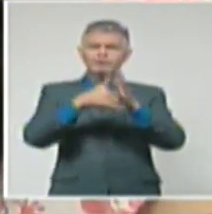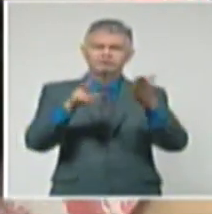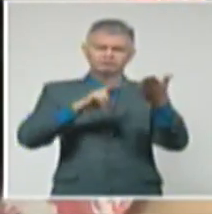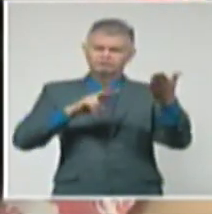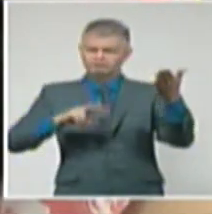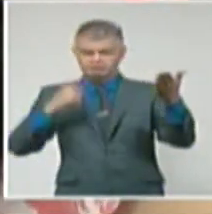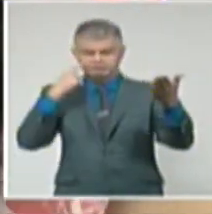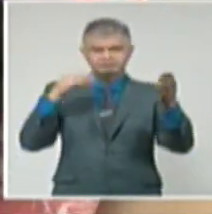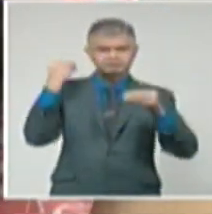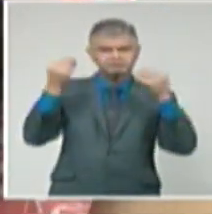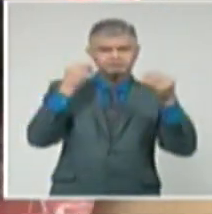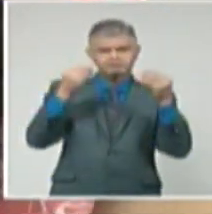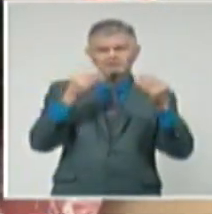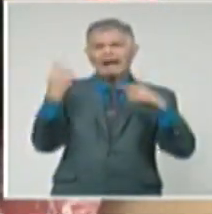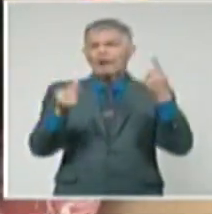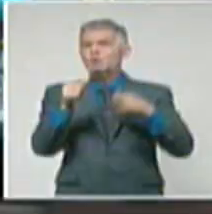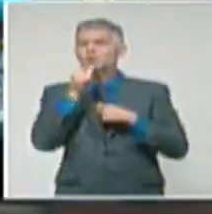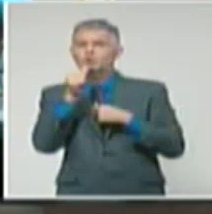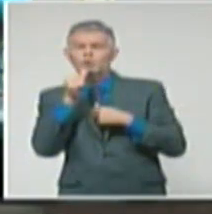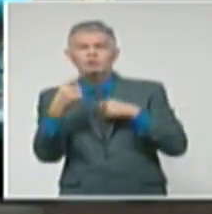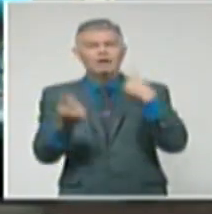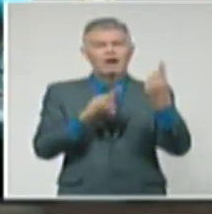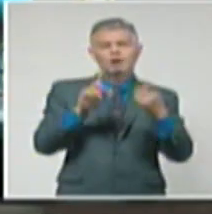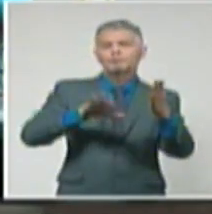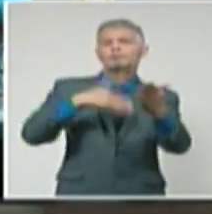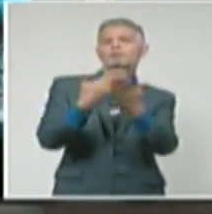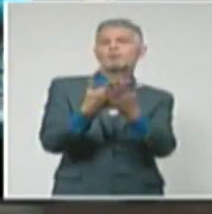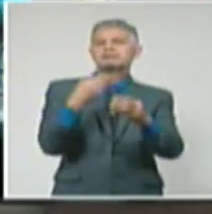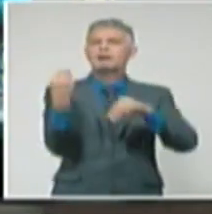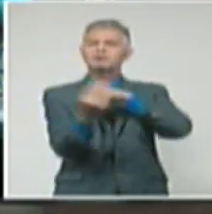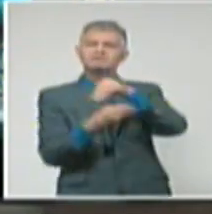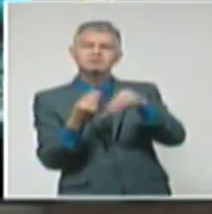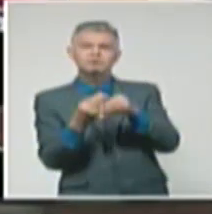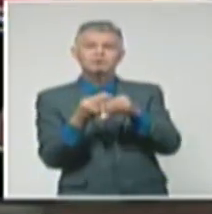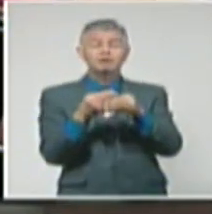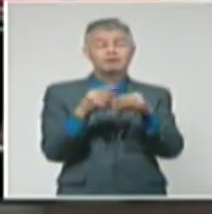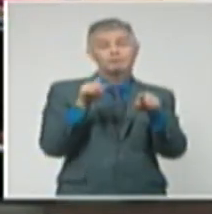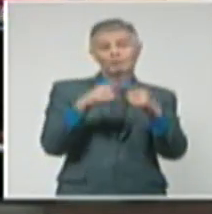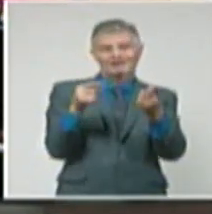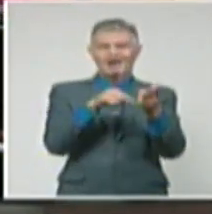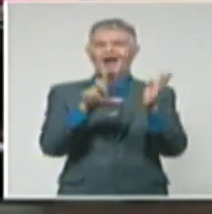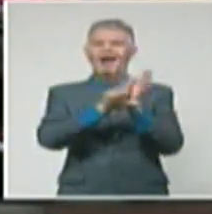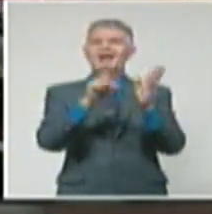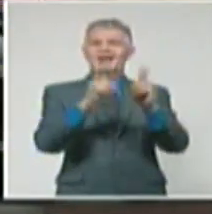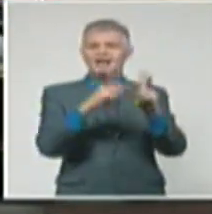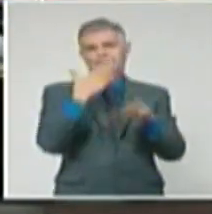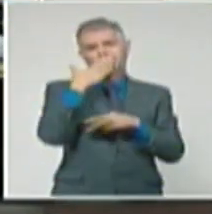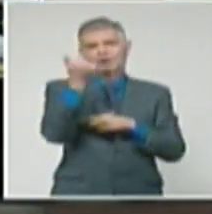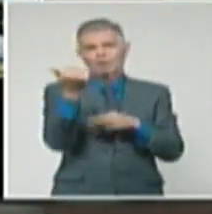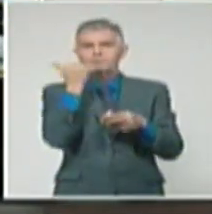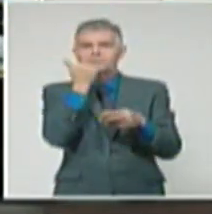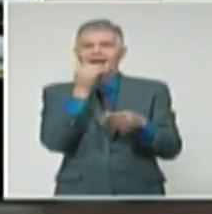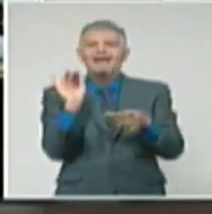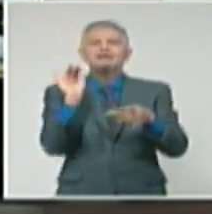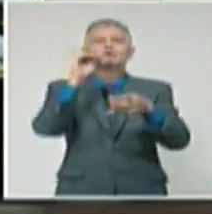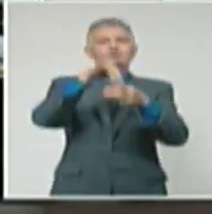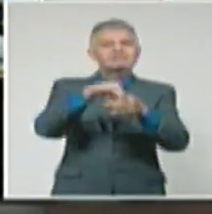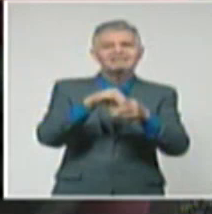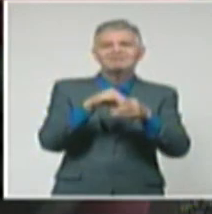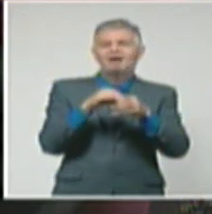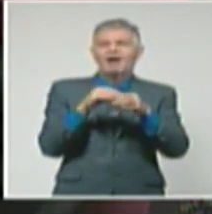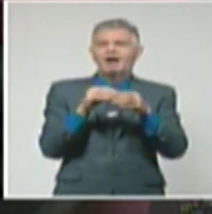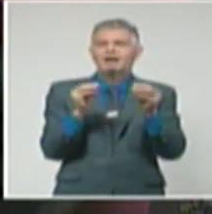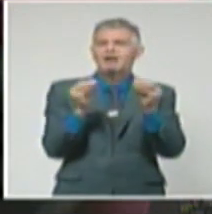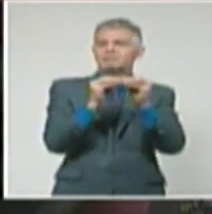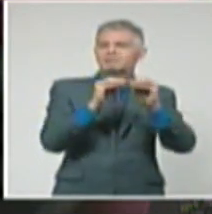esclarecieron dudas y propusieron modificaciones para lograr una ley más inclusiva que abarque una amplia diversidad de sectores de la vida nacional